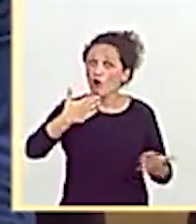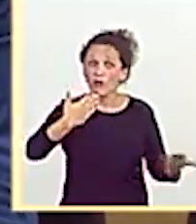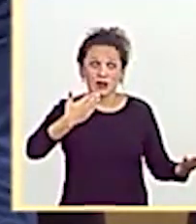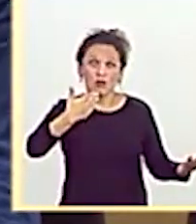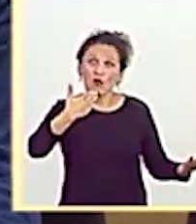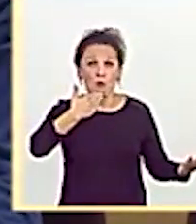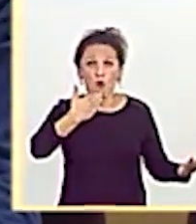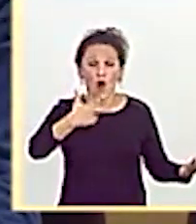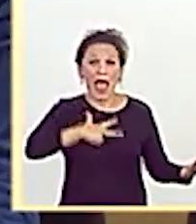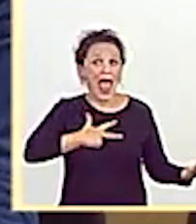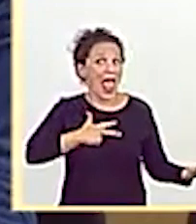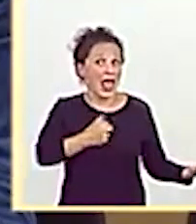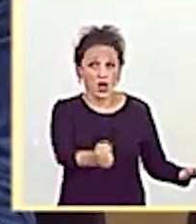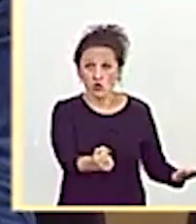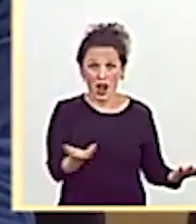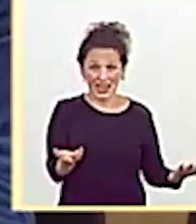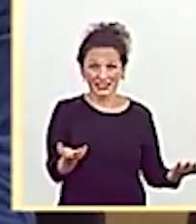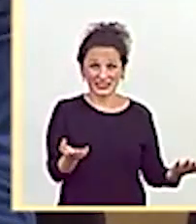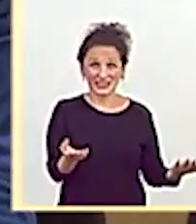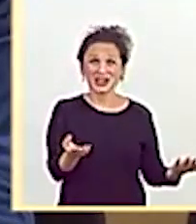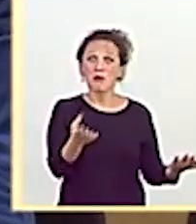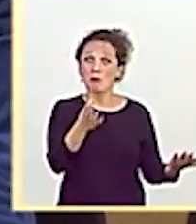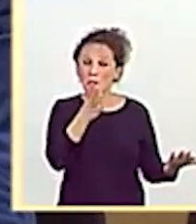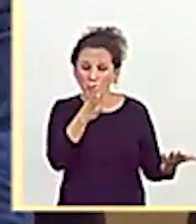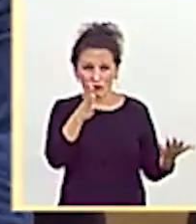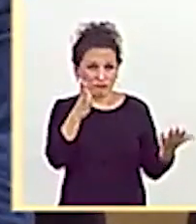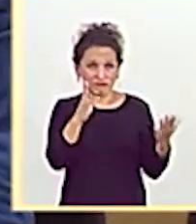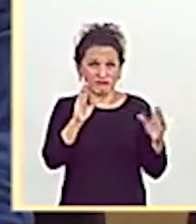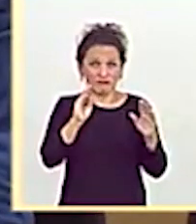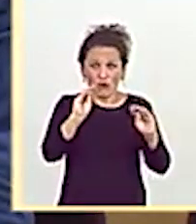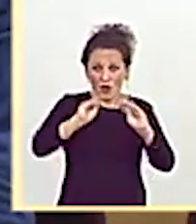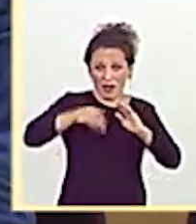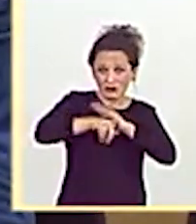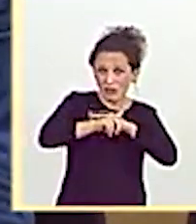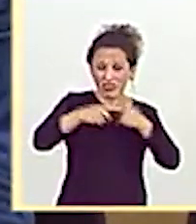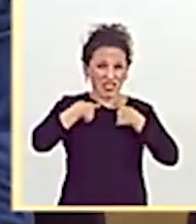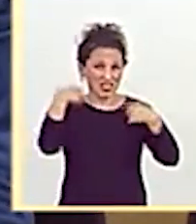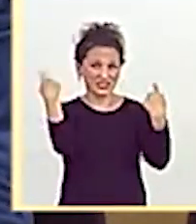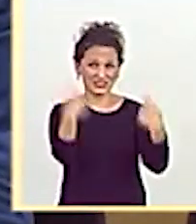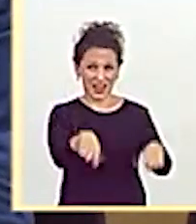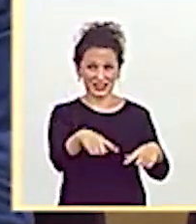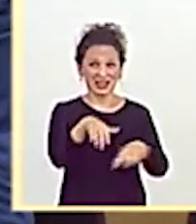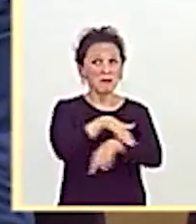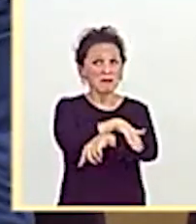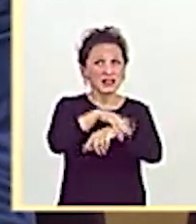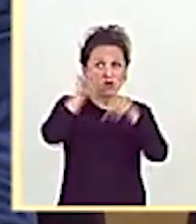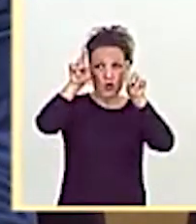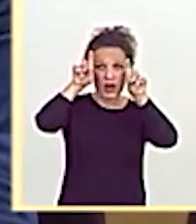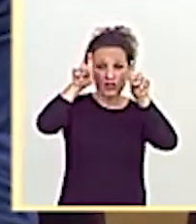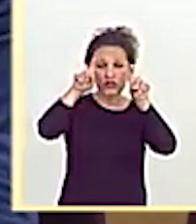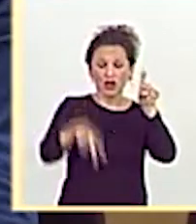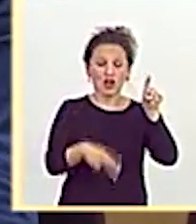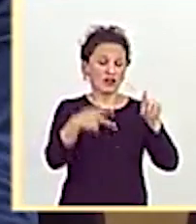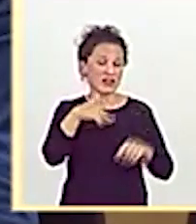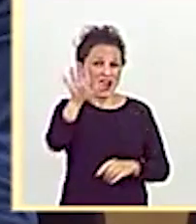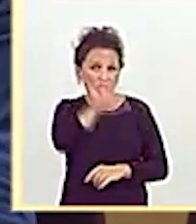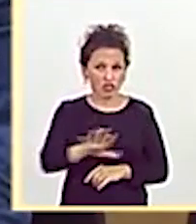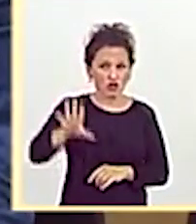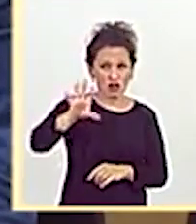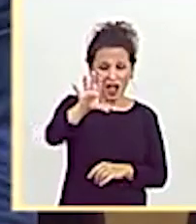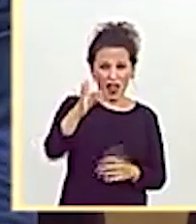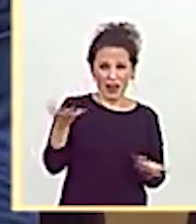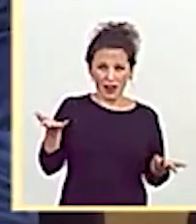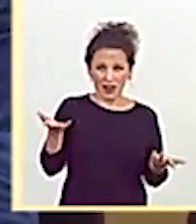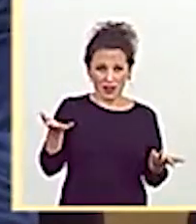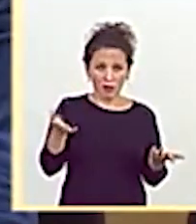verdaderos héroes frente al dislate y al desastre en el que usted ha convertido en el Ministerio de Educación Nacional, frente a una falta